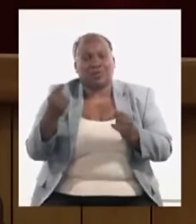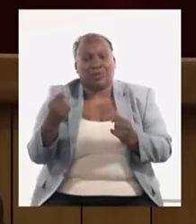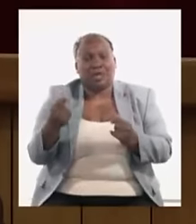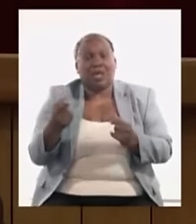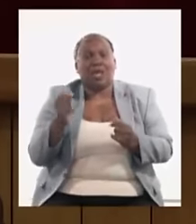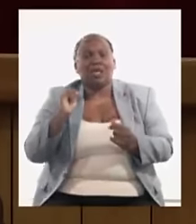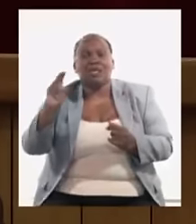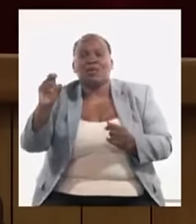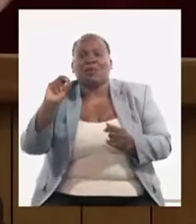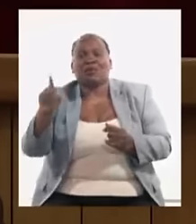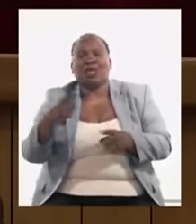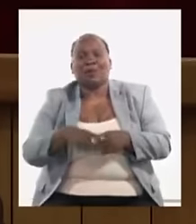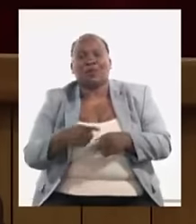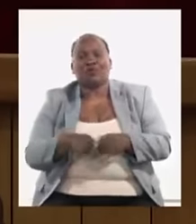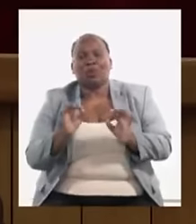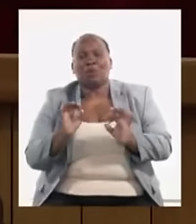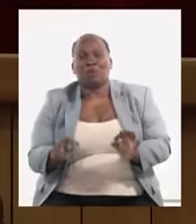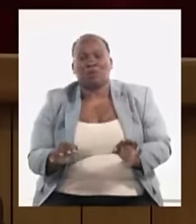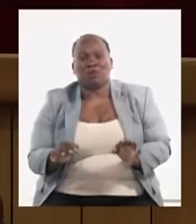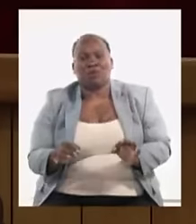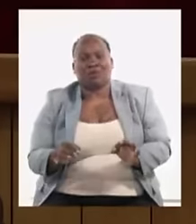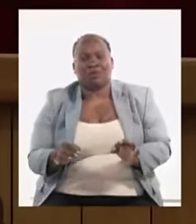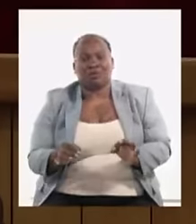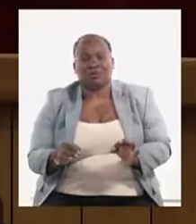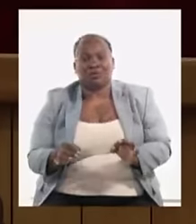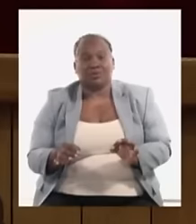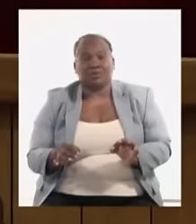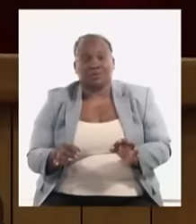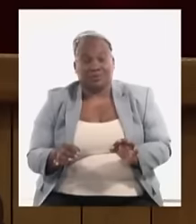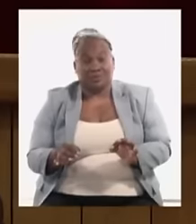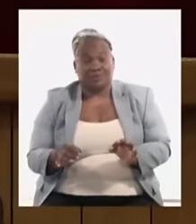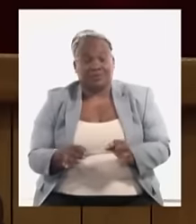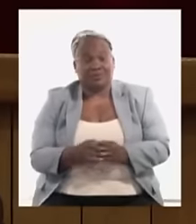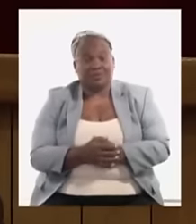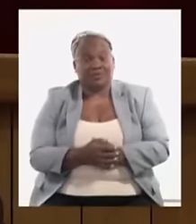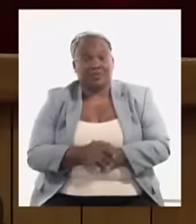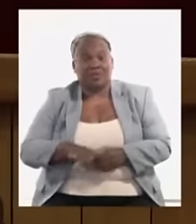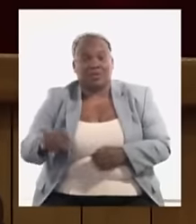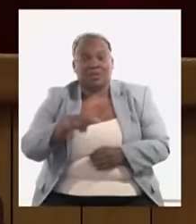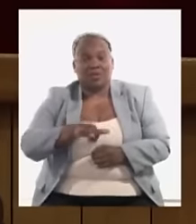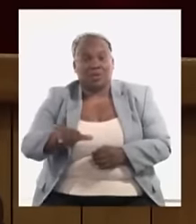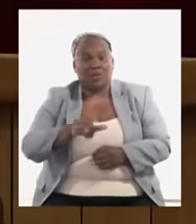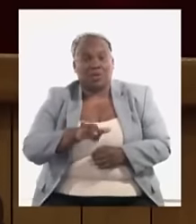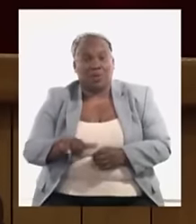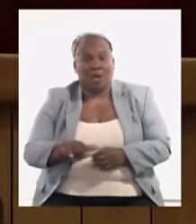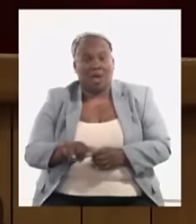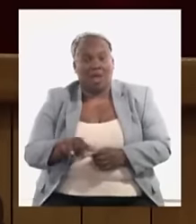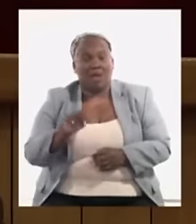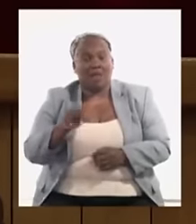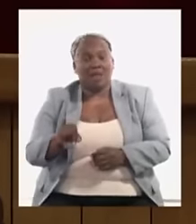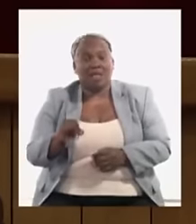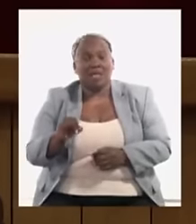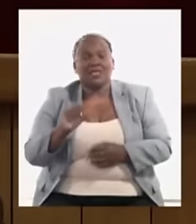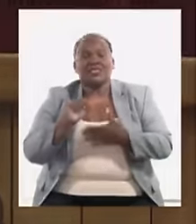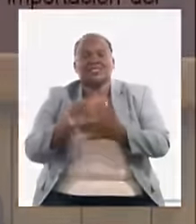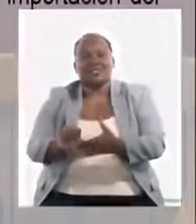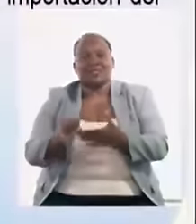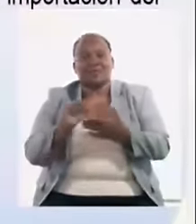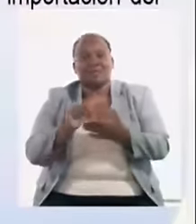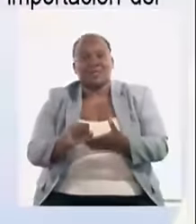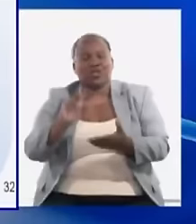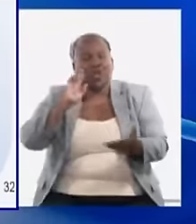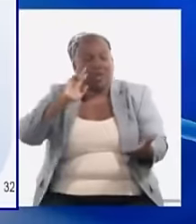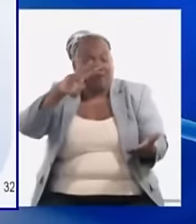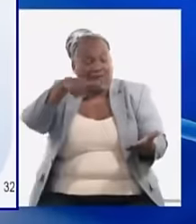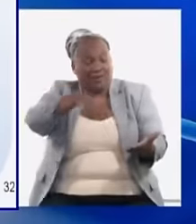productos entonces así lo importamos todo todo y también la canasta de bienes y servicios de referencia